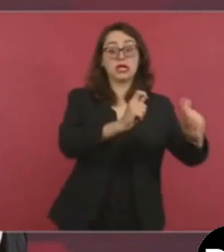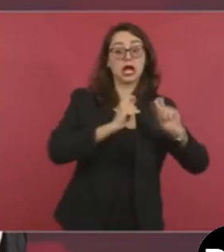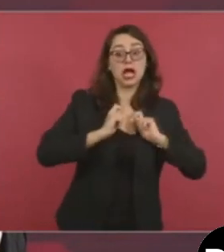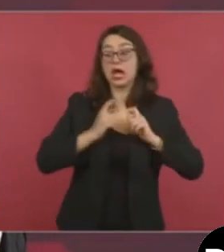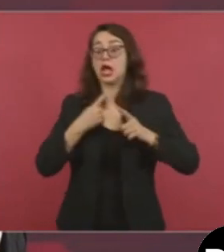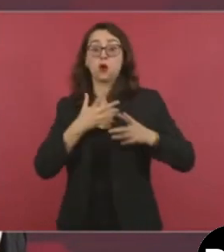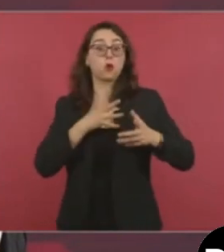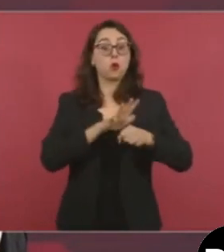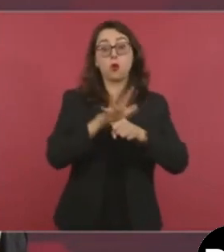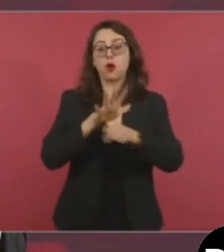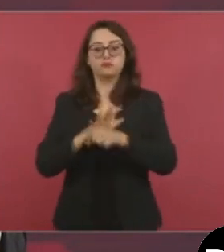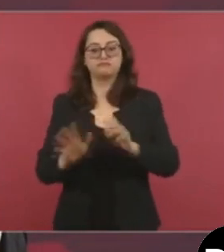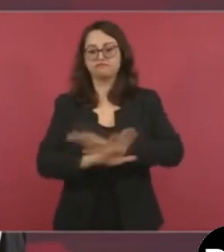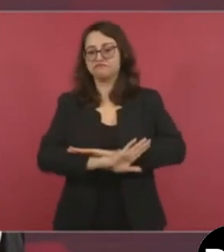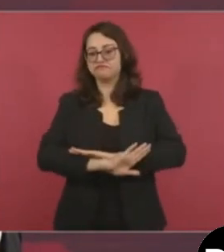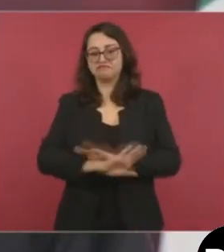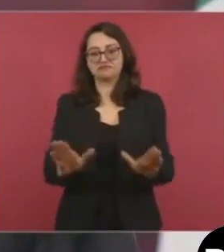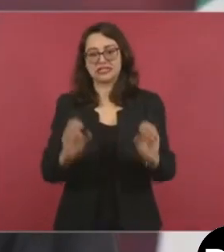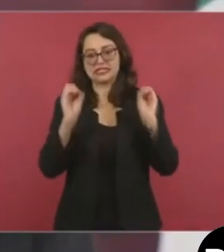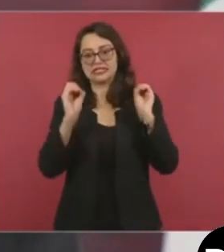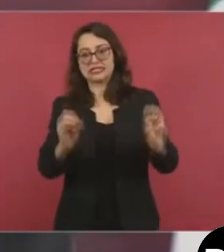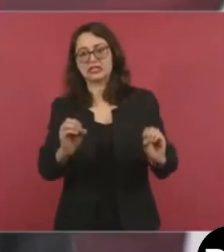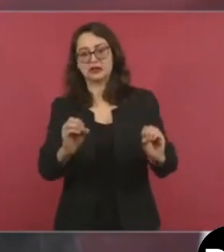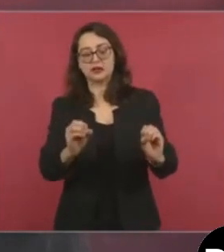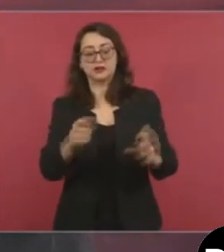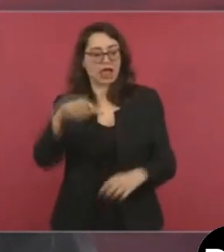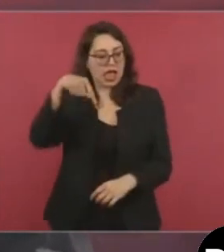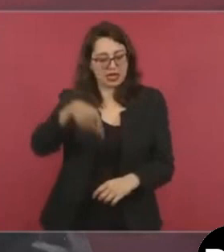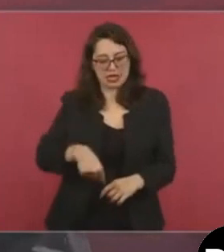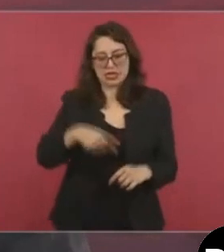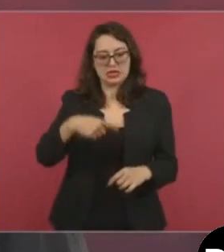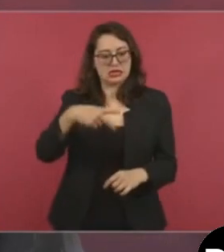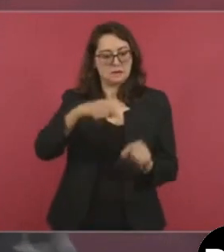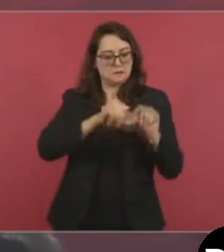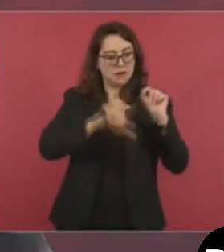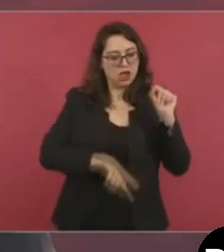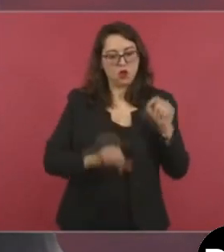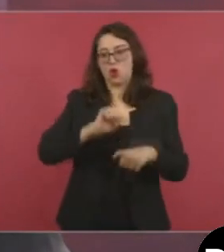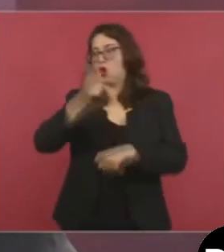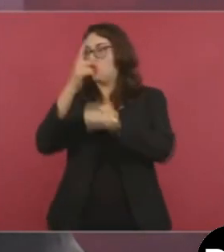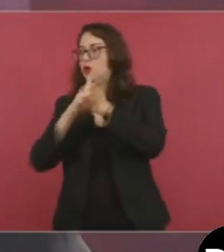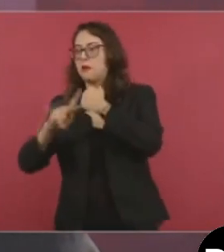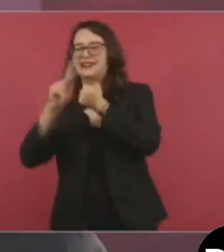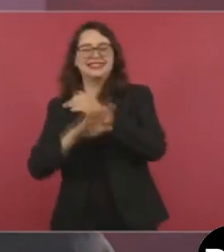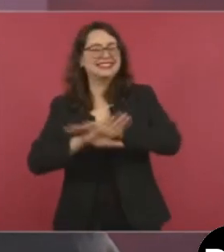ni nacional ni en el extranjero,